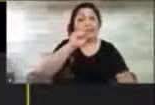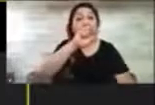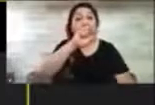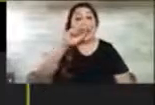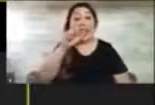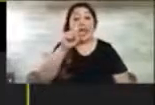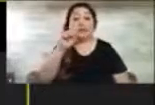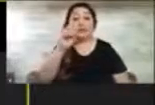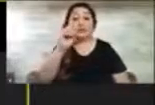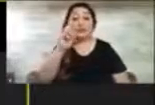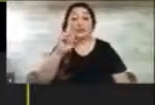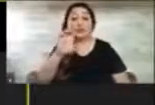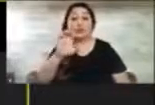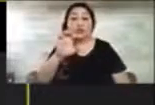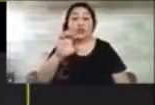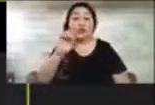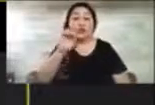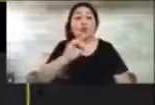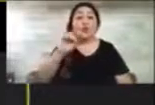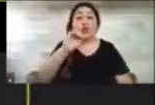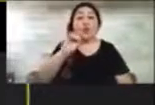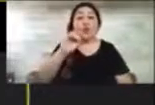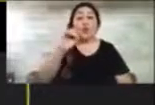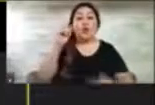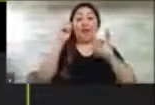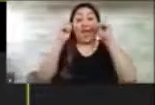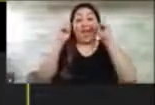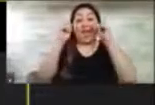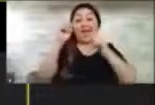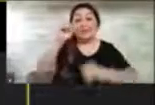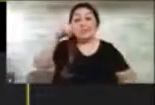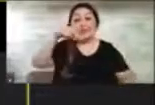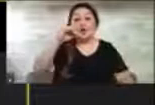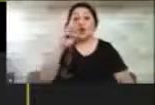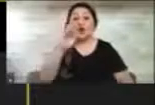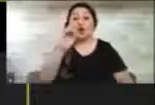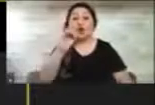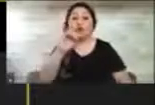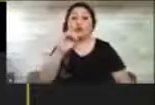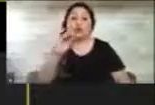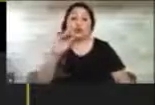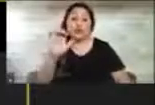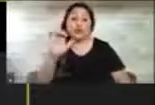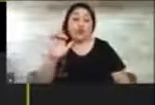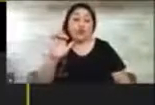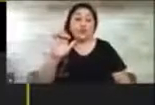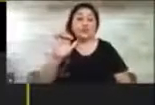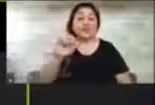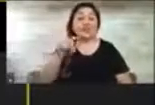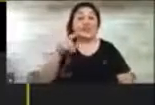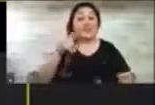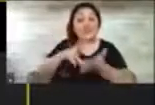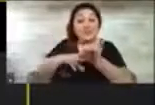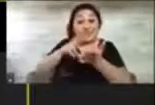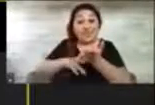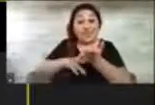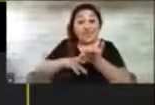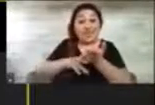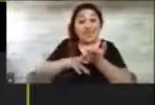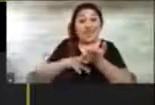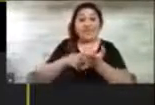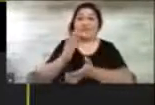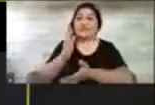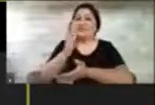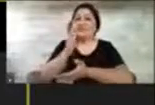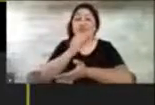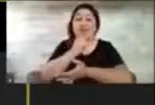Android, en el App Store, y la verdad es que ninguna de todas las que hemos visto